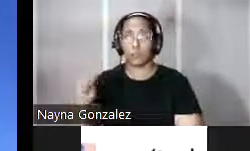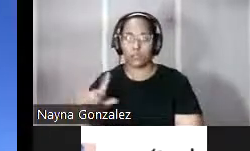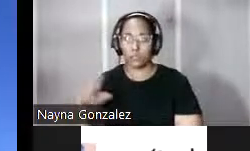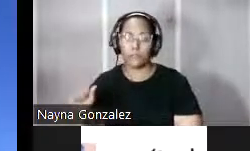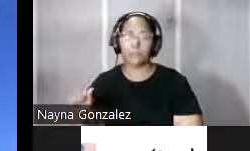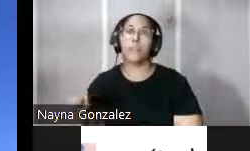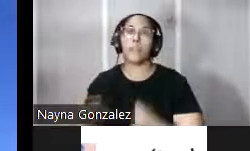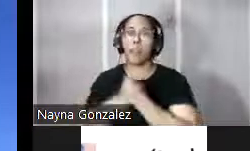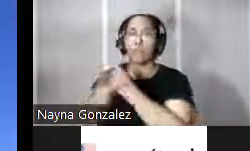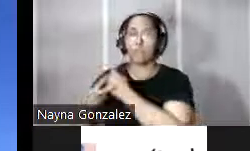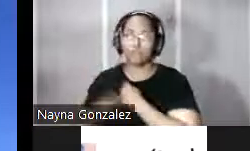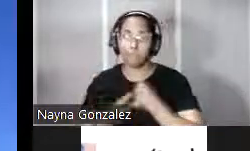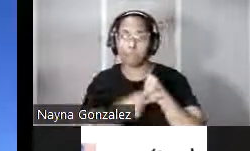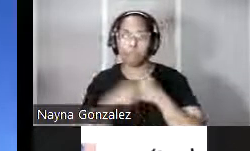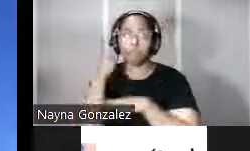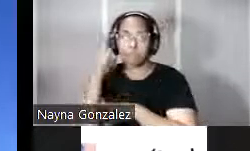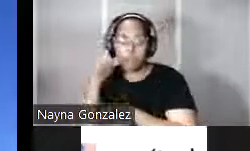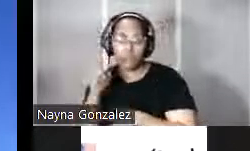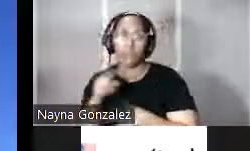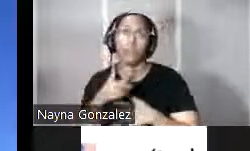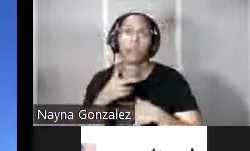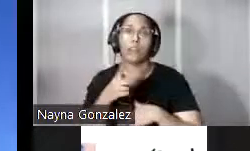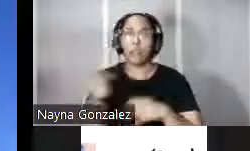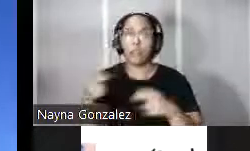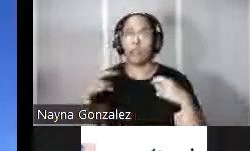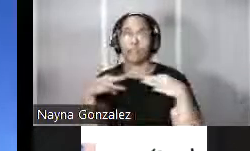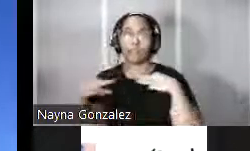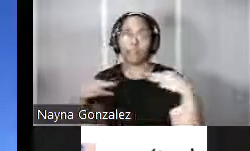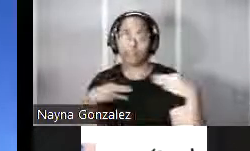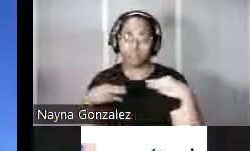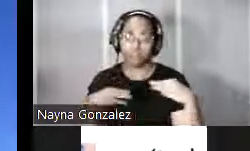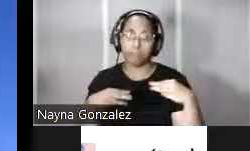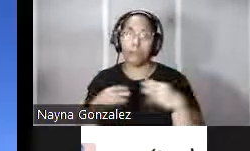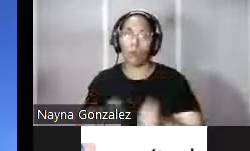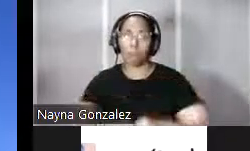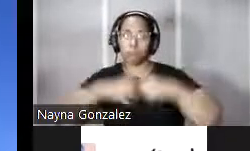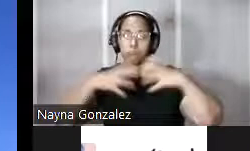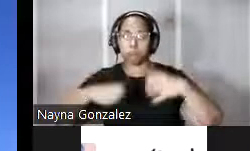almacenes y municiones de guerra todo ello construido a prueba de bombas